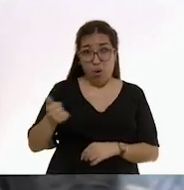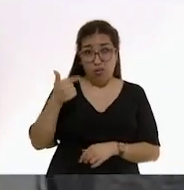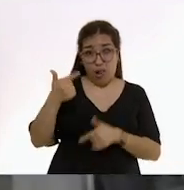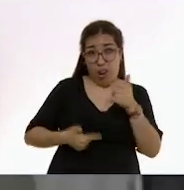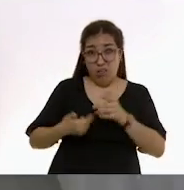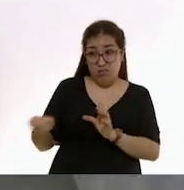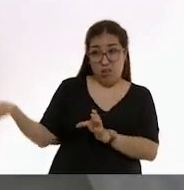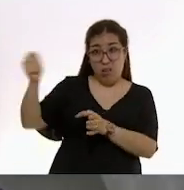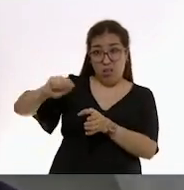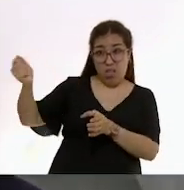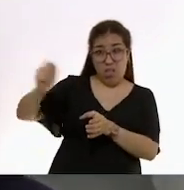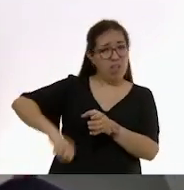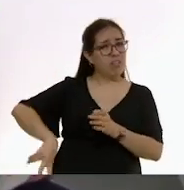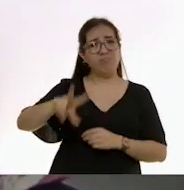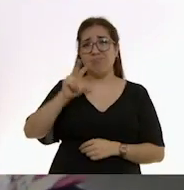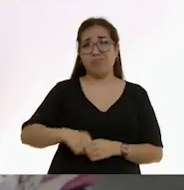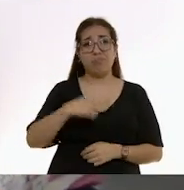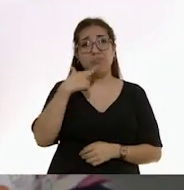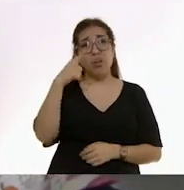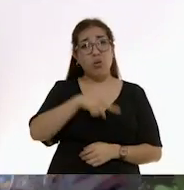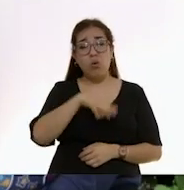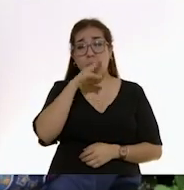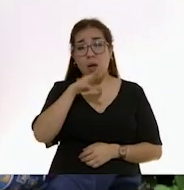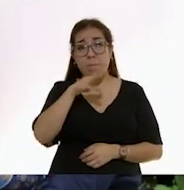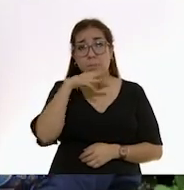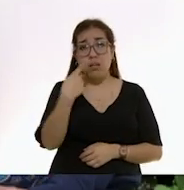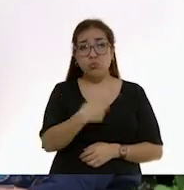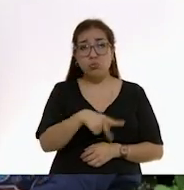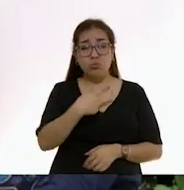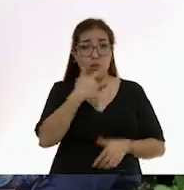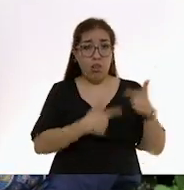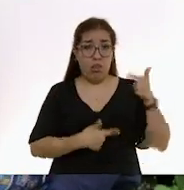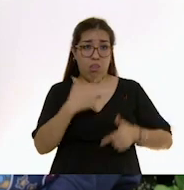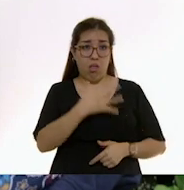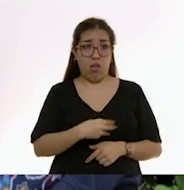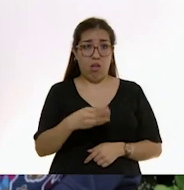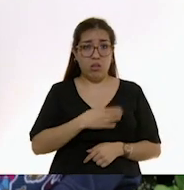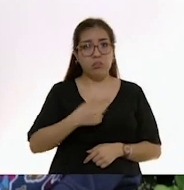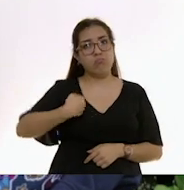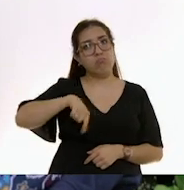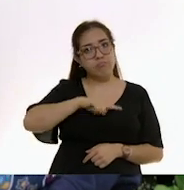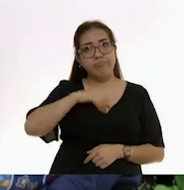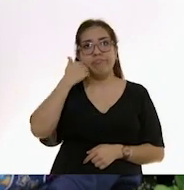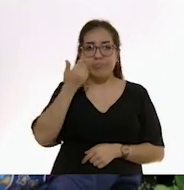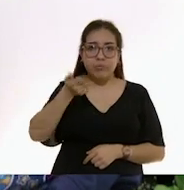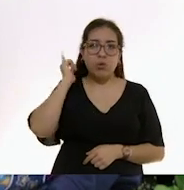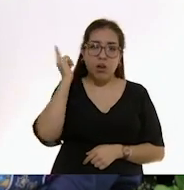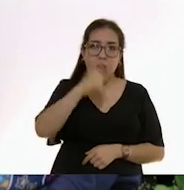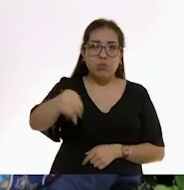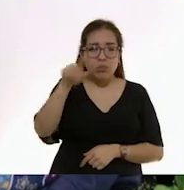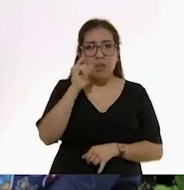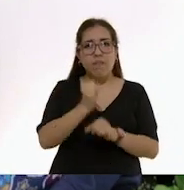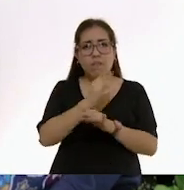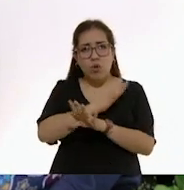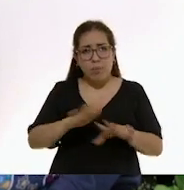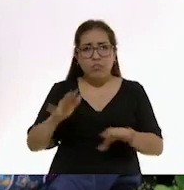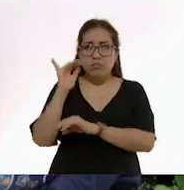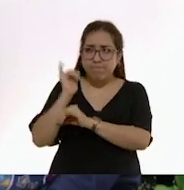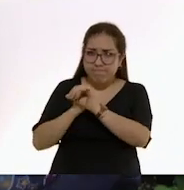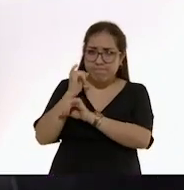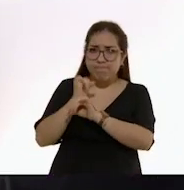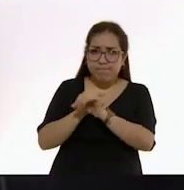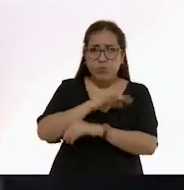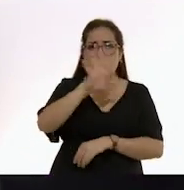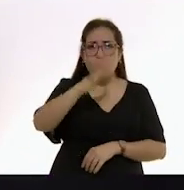fórmula que la leche materna. Pues nosotros les diríamos que se informen mucho, que en verdad se acerquen a las